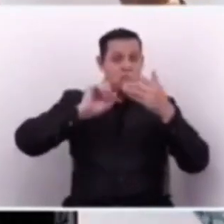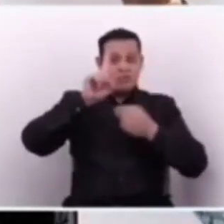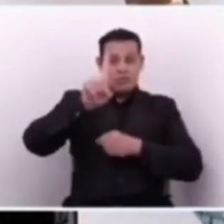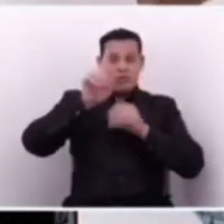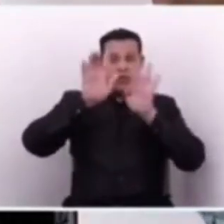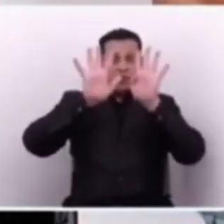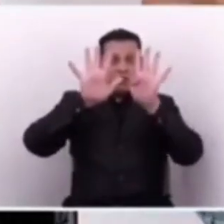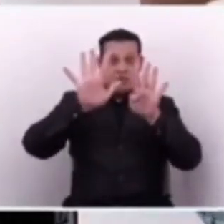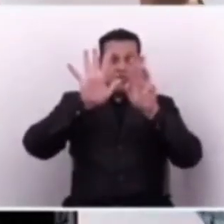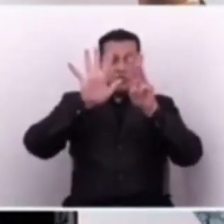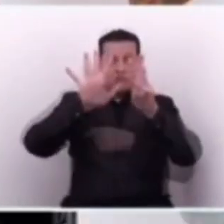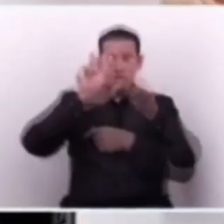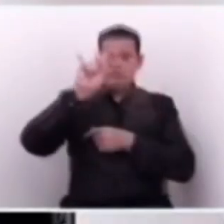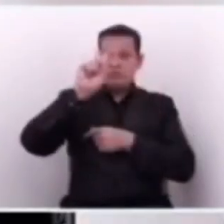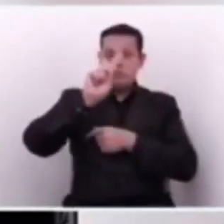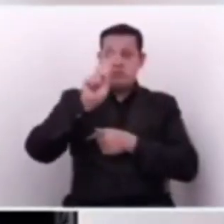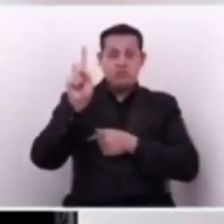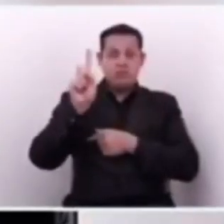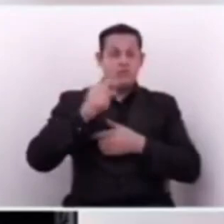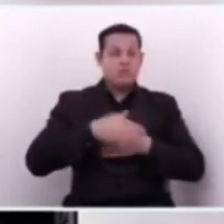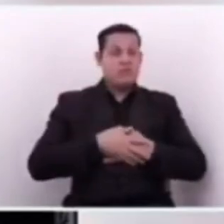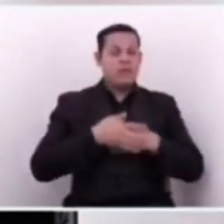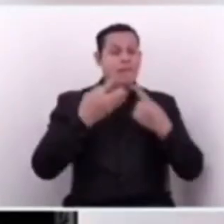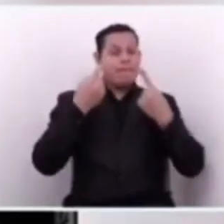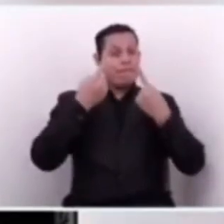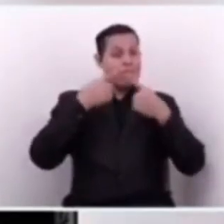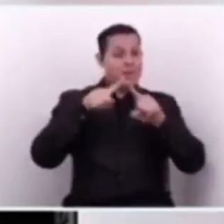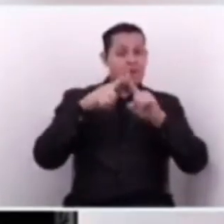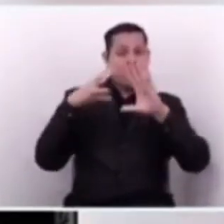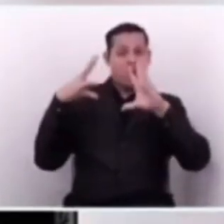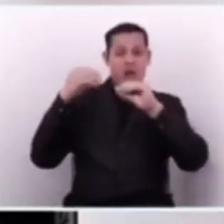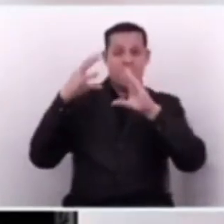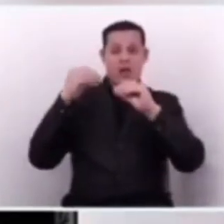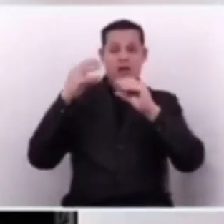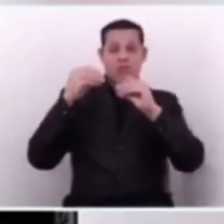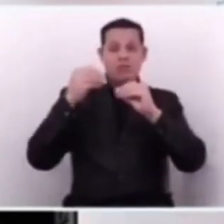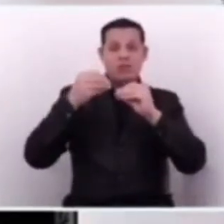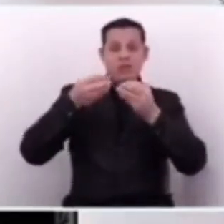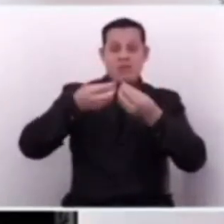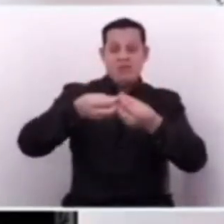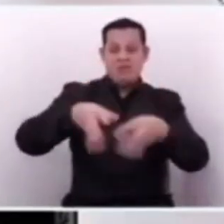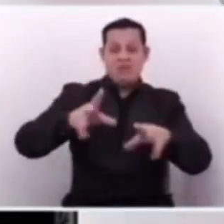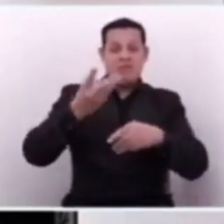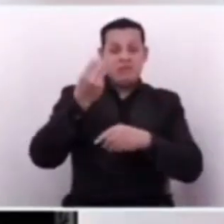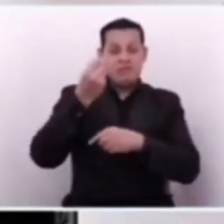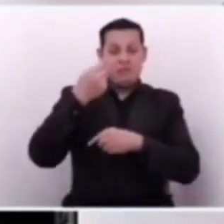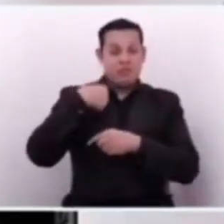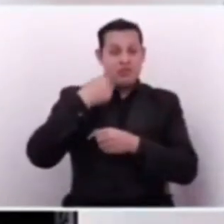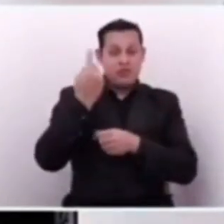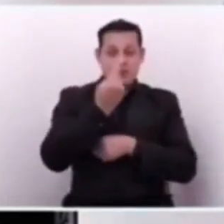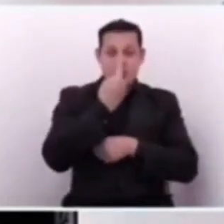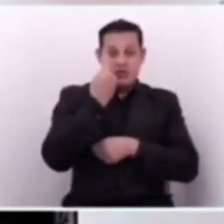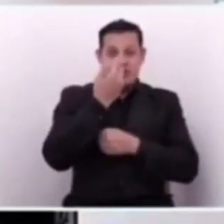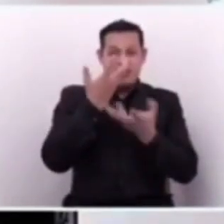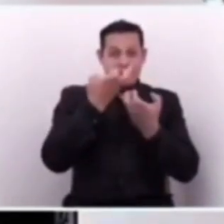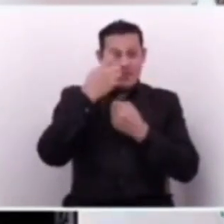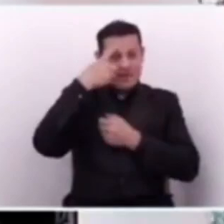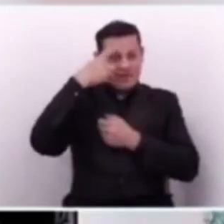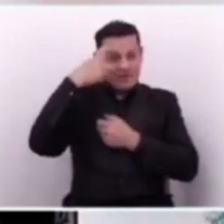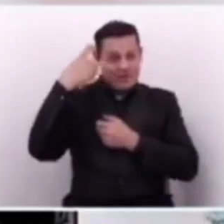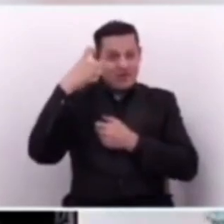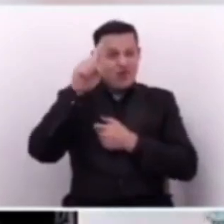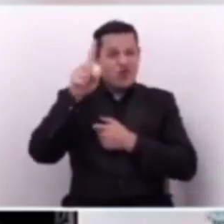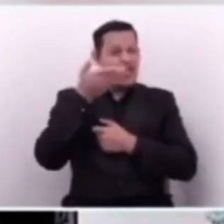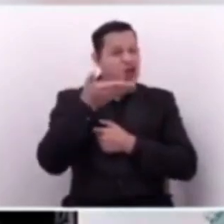1983, aquí hay reserva de ley. Pero cuando hablan de despilfarro, yo solamente les quiero recordar una pequeña